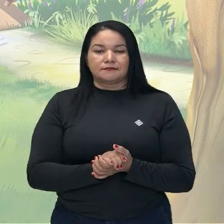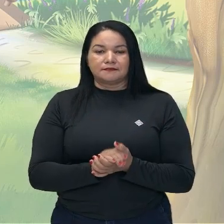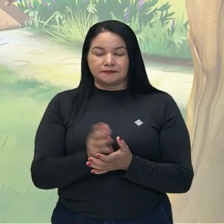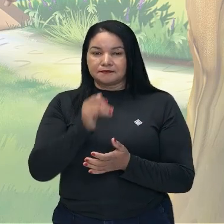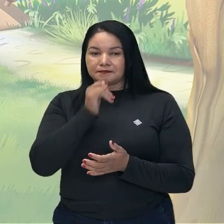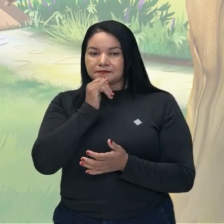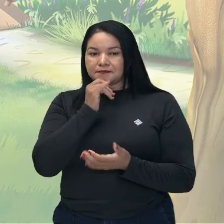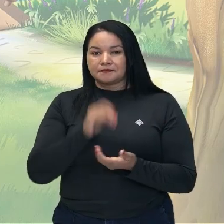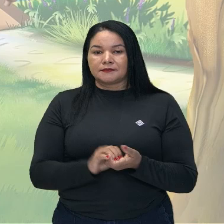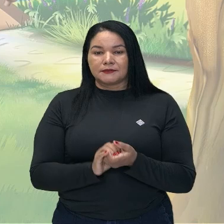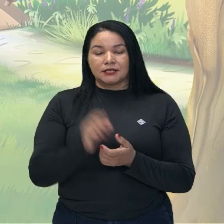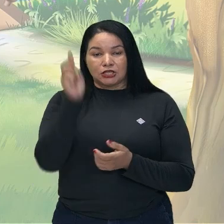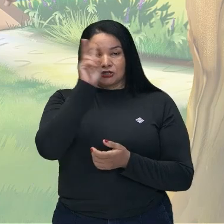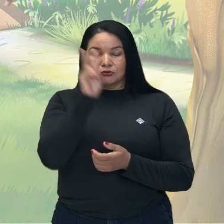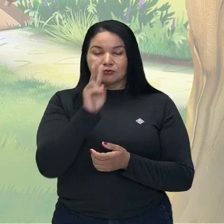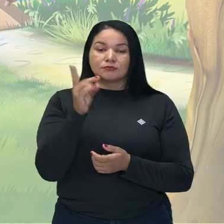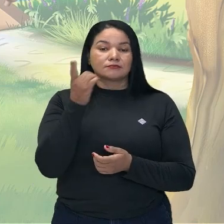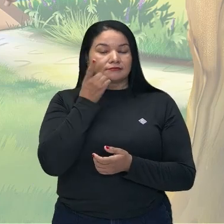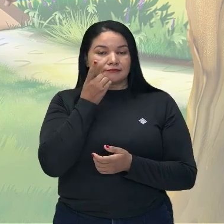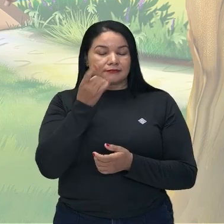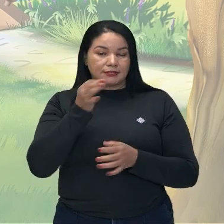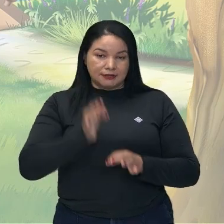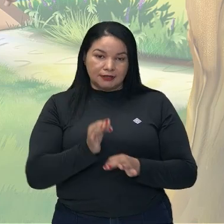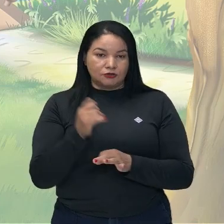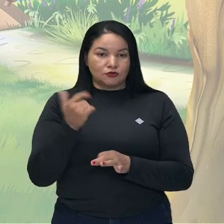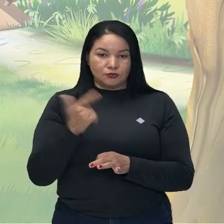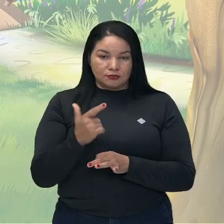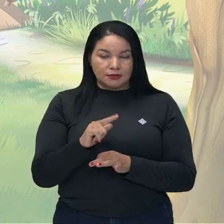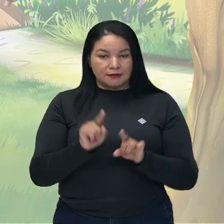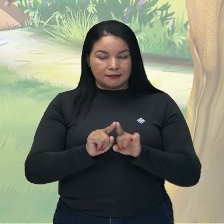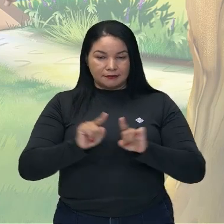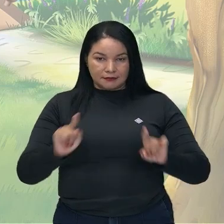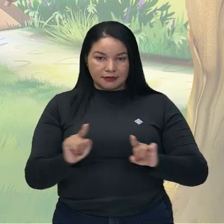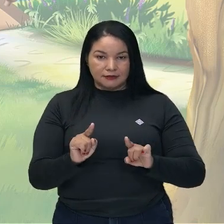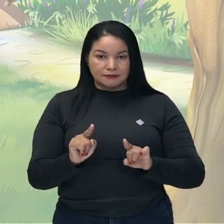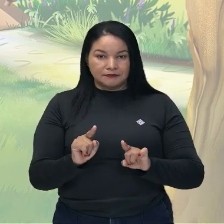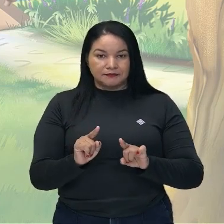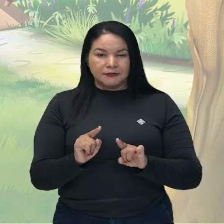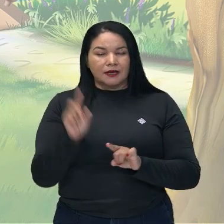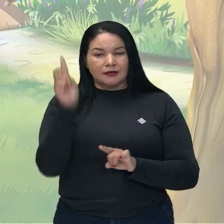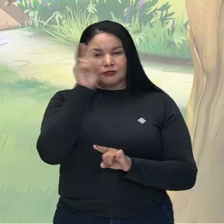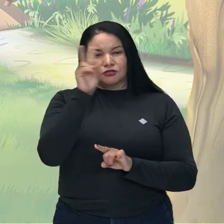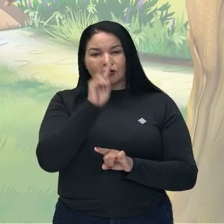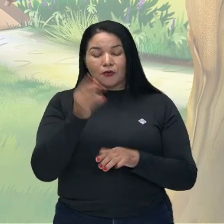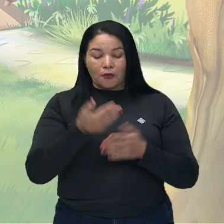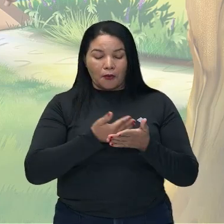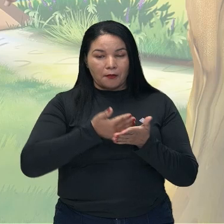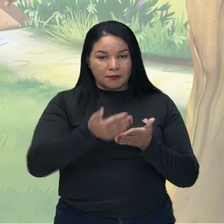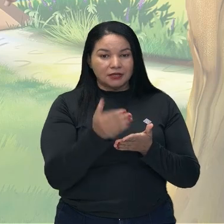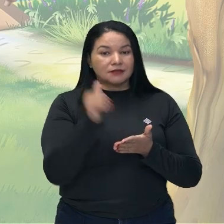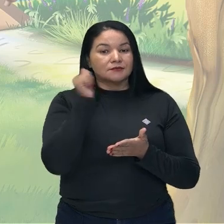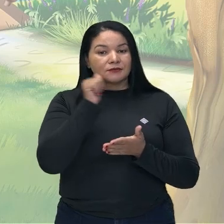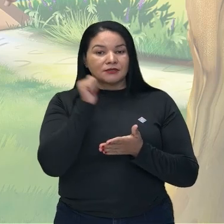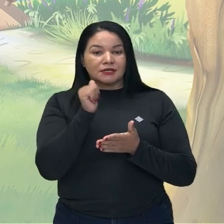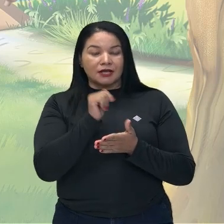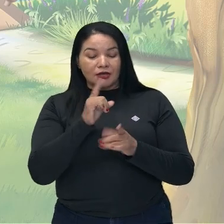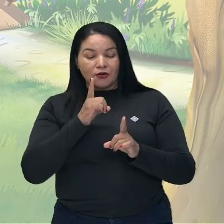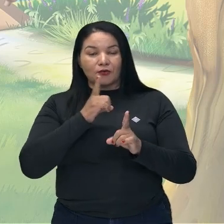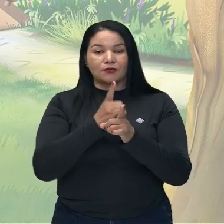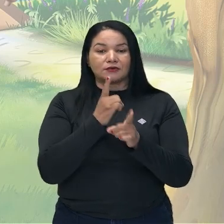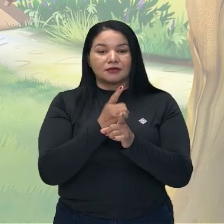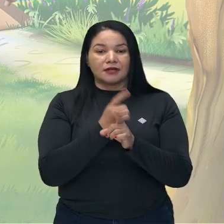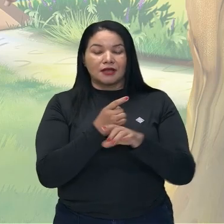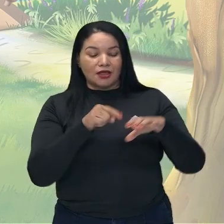pero la historia se desarrolla linealmente, comenzando con Alicia encontrando la cueva